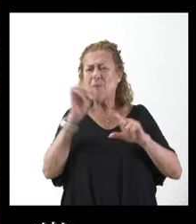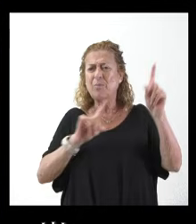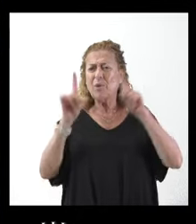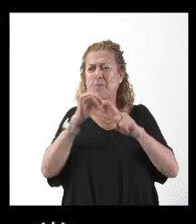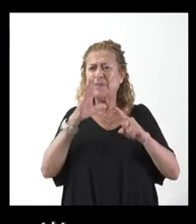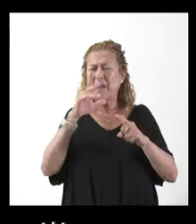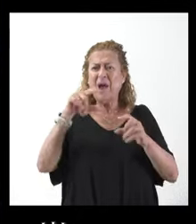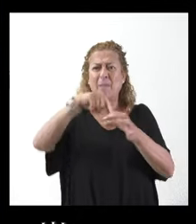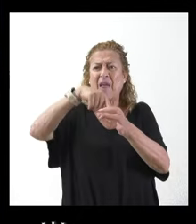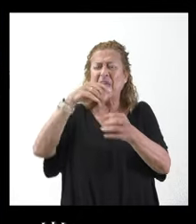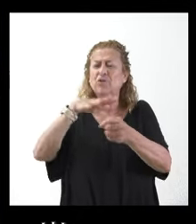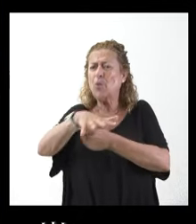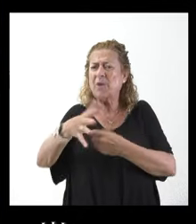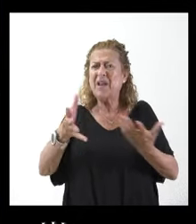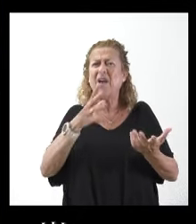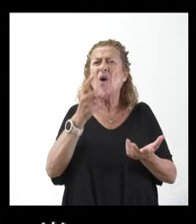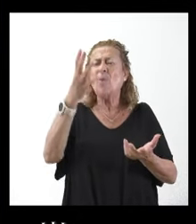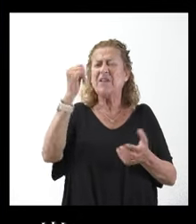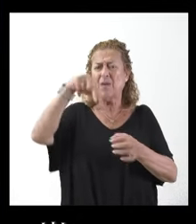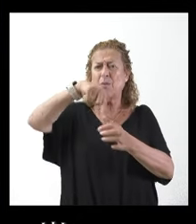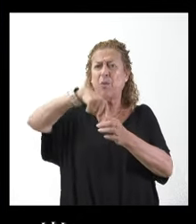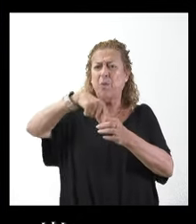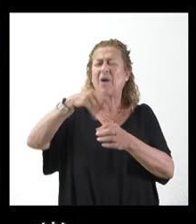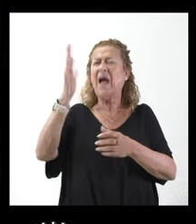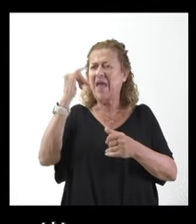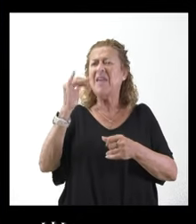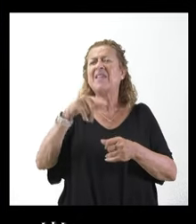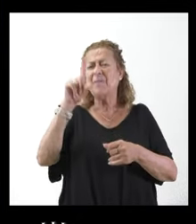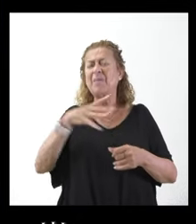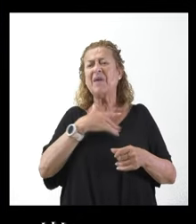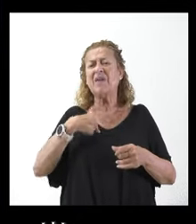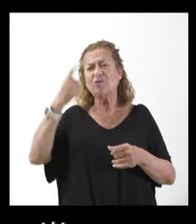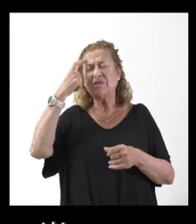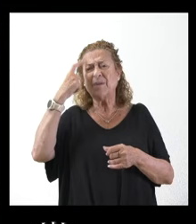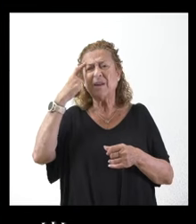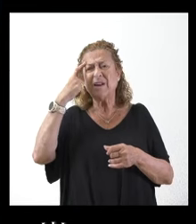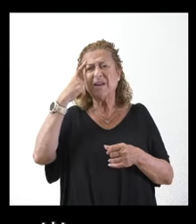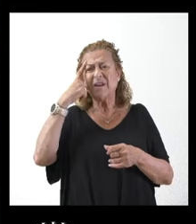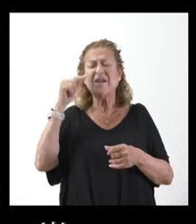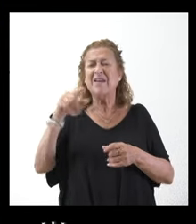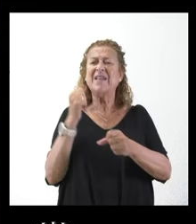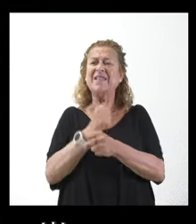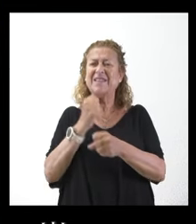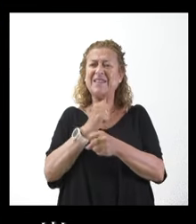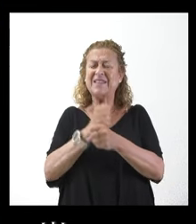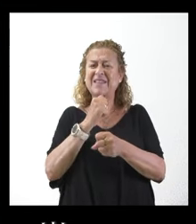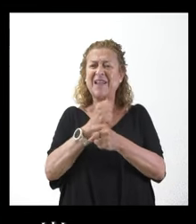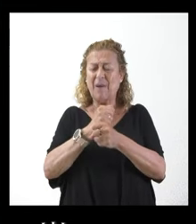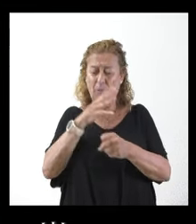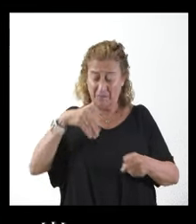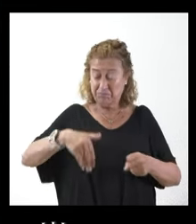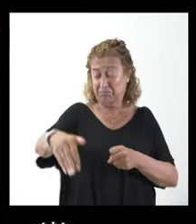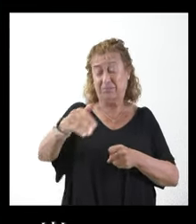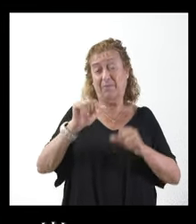tipo de plazas. ¿Cuántas plazas hay vacantes? Y luego también me gustaría saber este trabajo que tienen de cara al próximo curso.